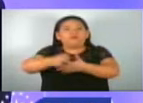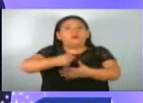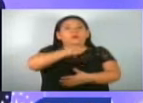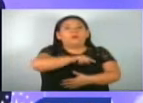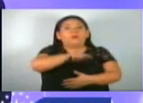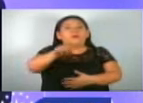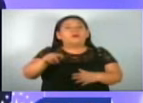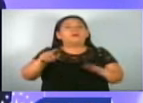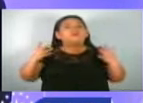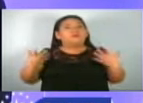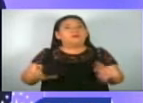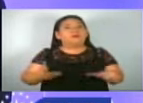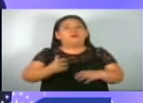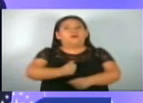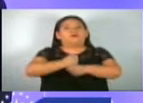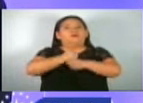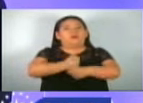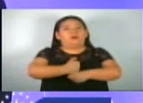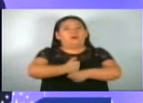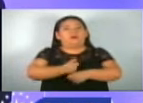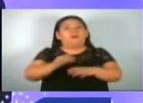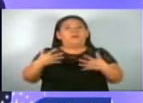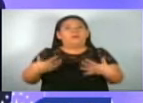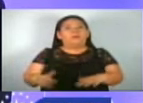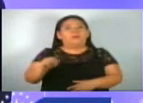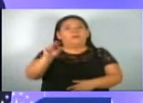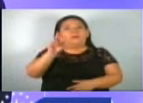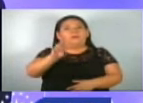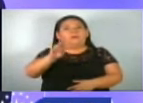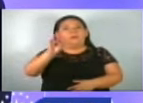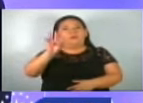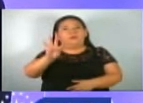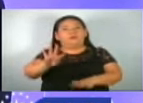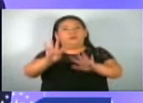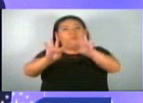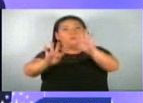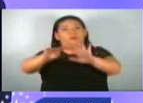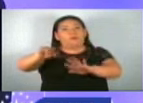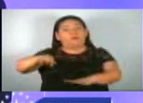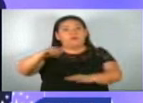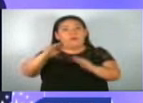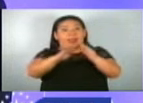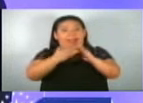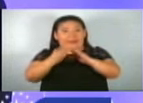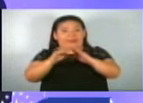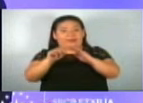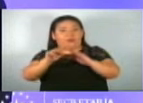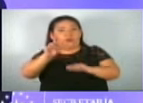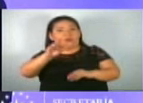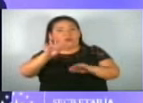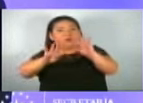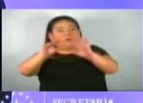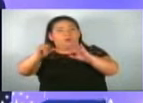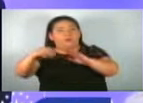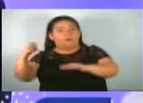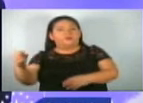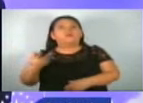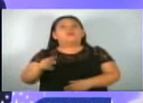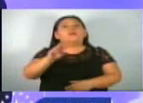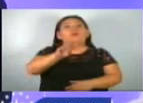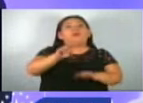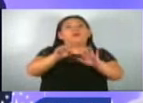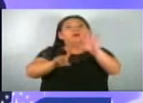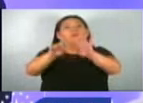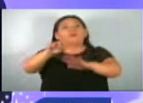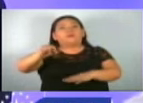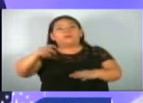a este momento el abordaje de cerca de 249 mil viviendas fumigadas, alrededor de 261 mil